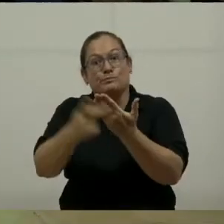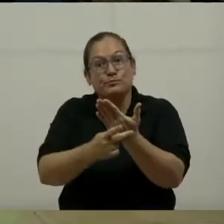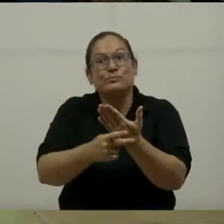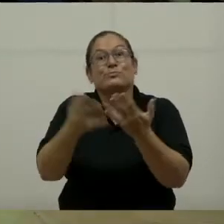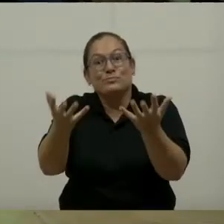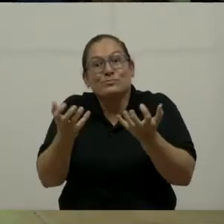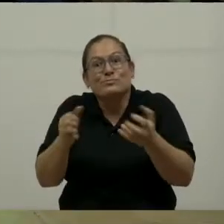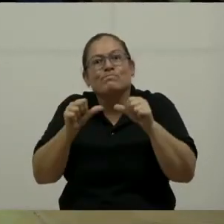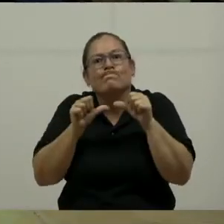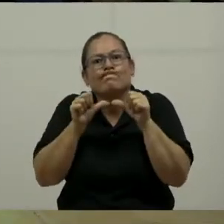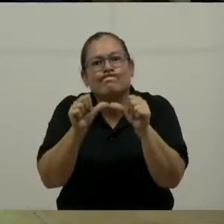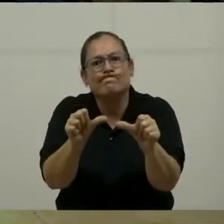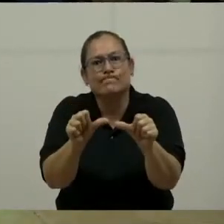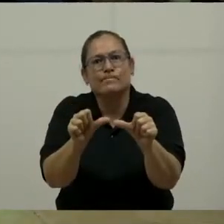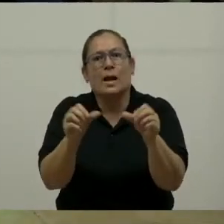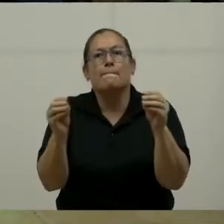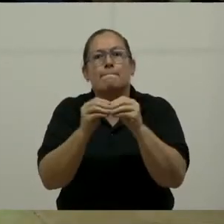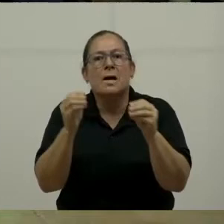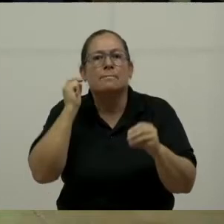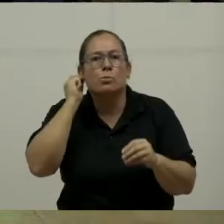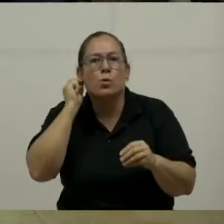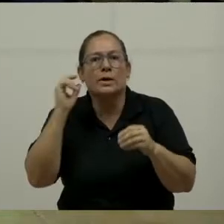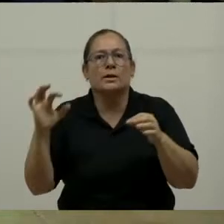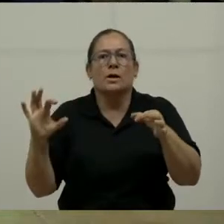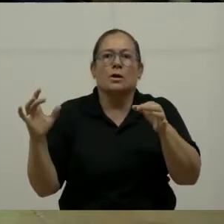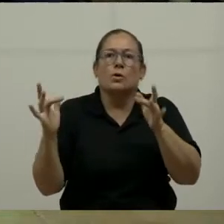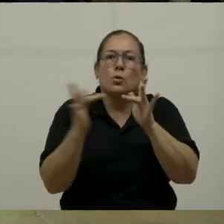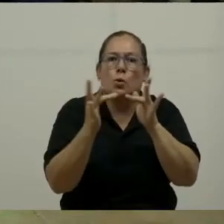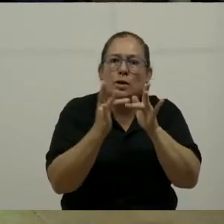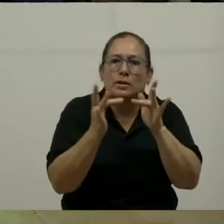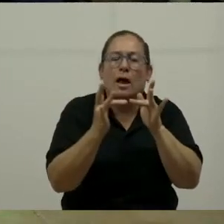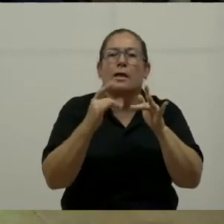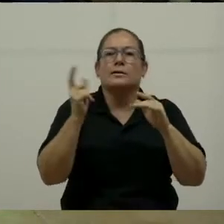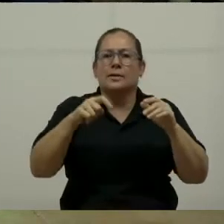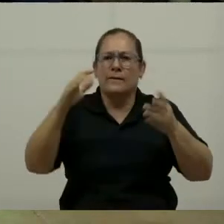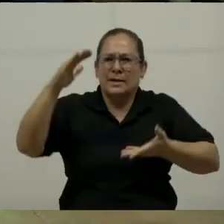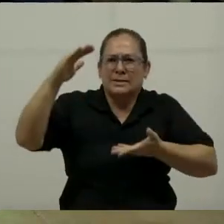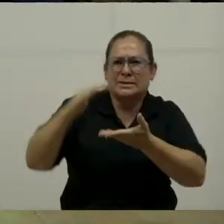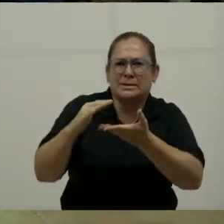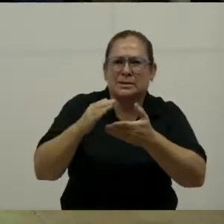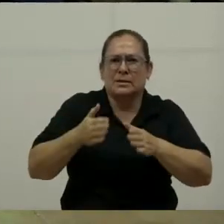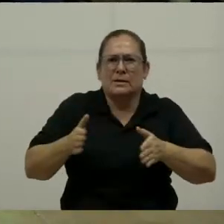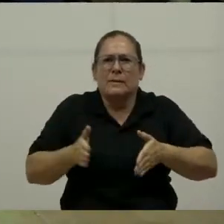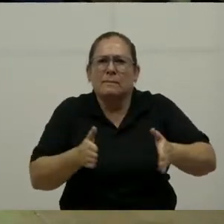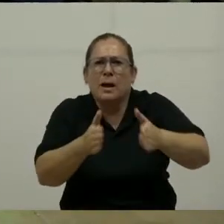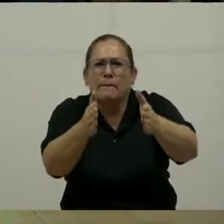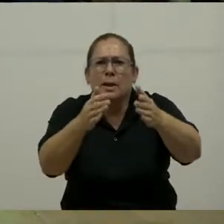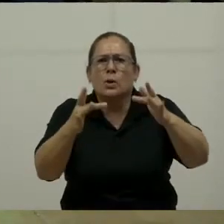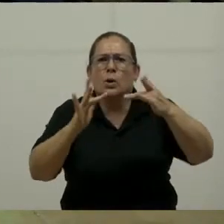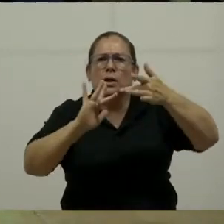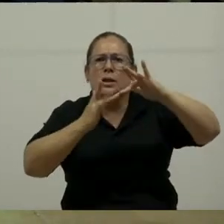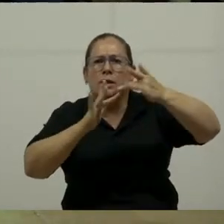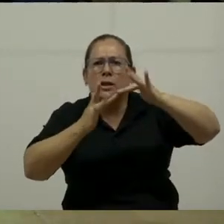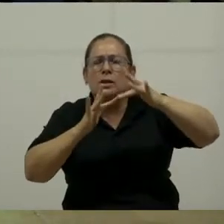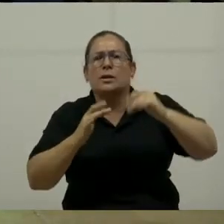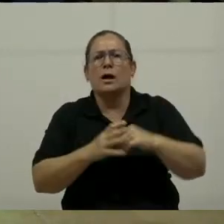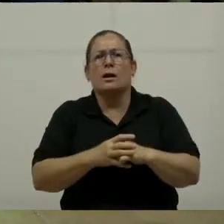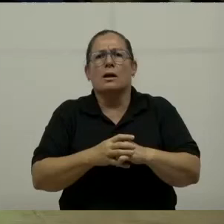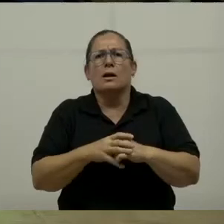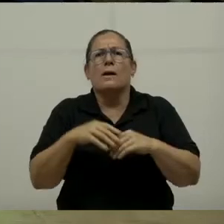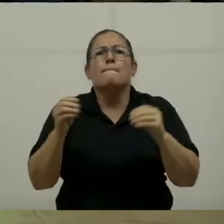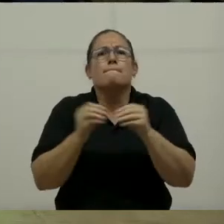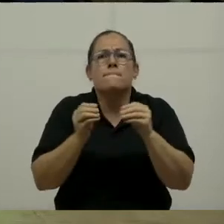queremos seguir continuándolos, como es Mujeres Conectadas, que es para reducir la brecha digital, el tema de la formación y la capacitación de las mujeres,